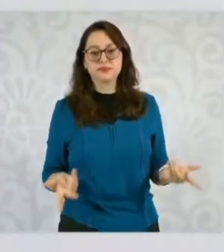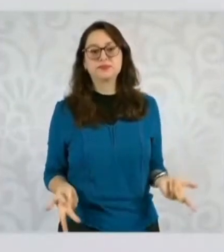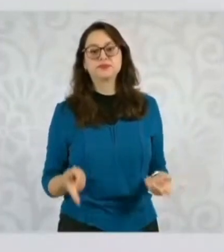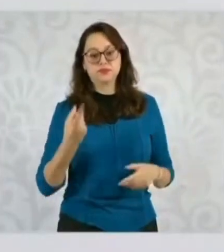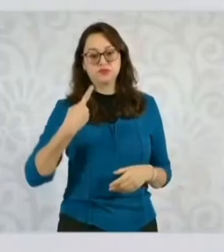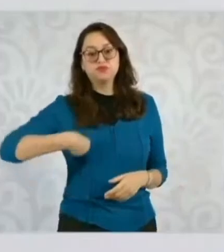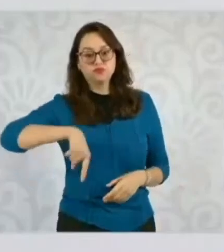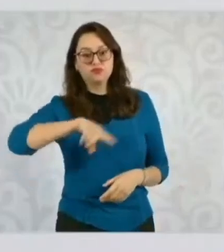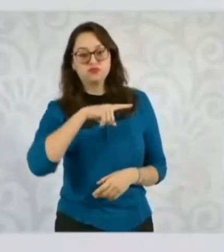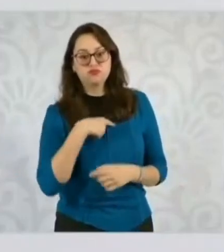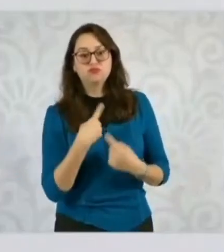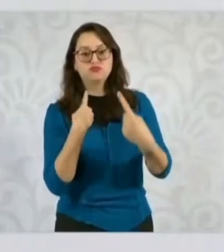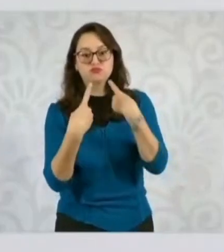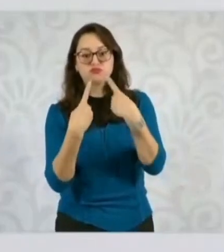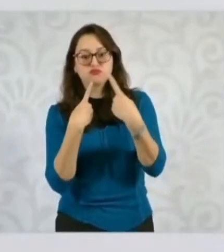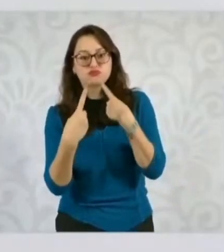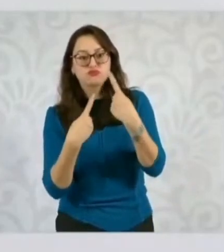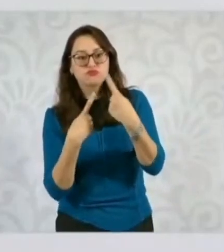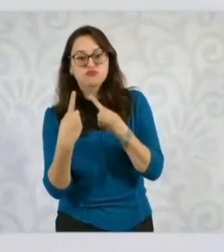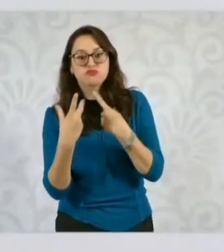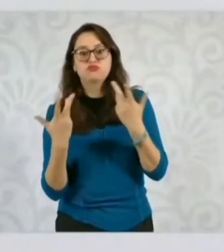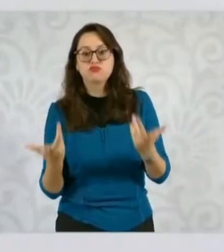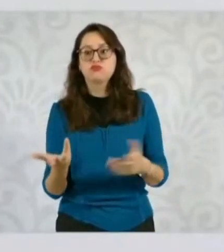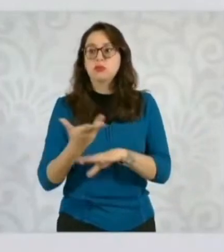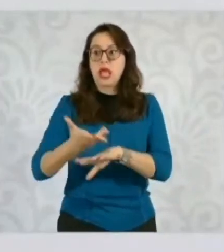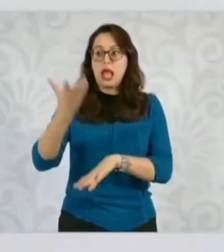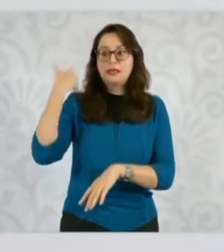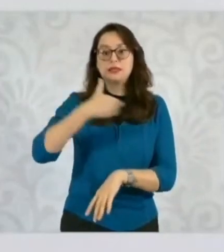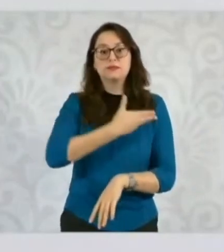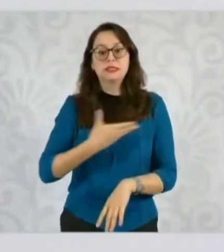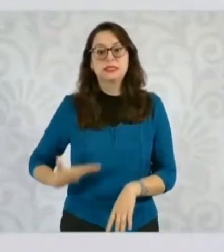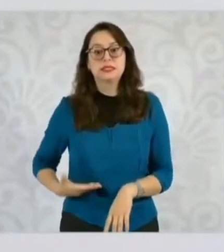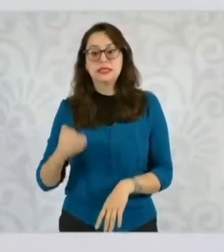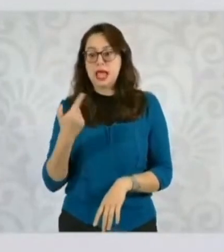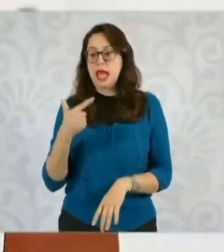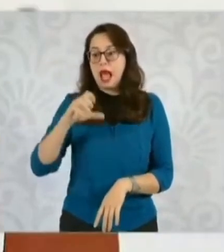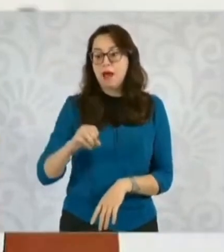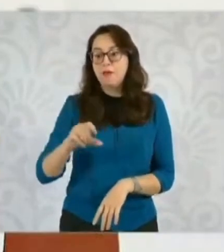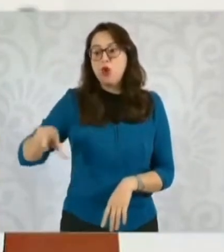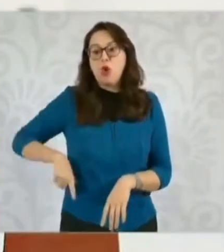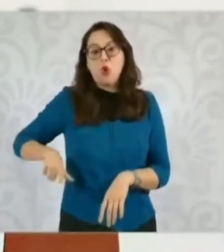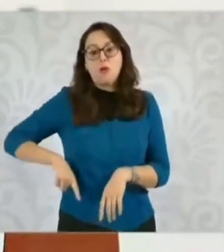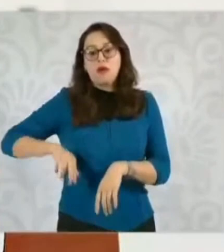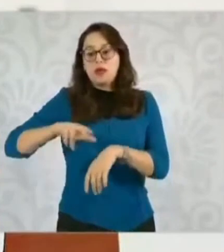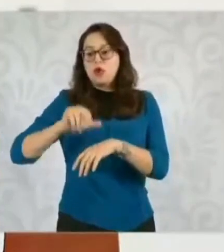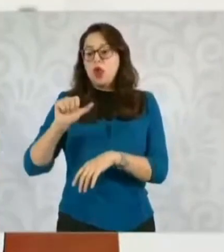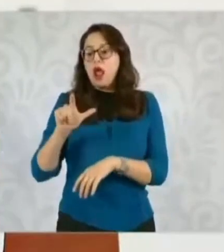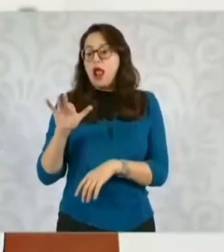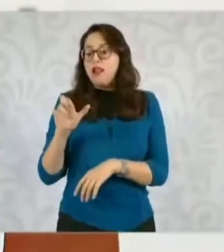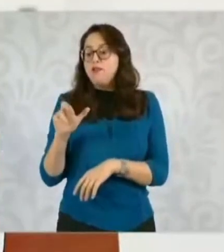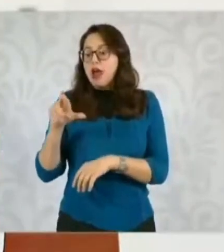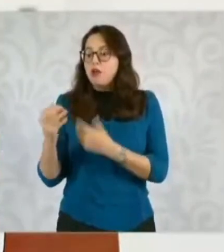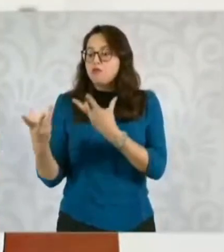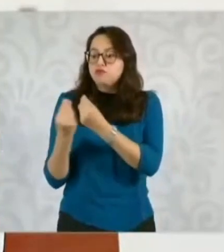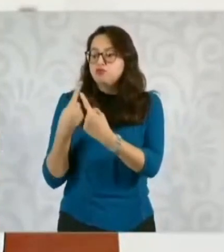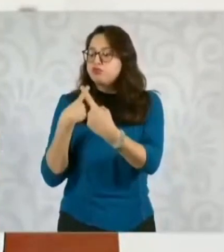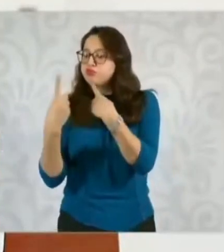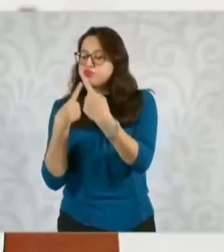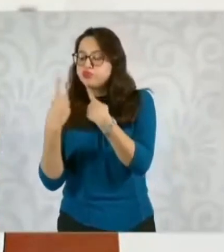colaboración del presidente López Obrador con el gobernador Alfaro, está una línea de